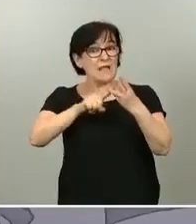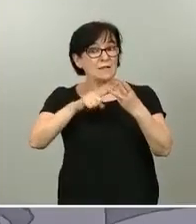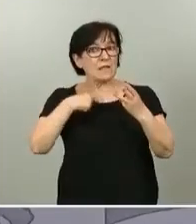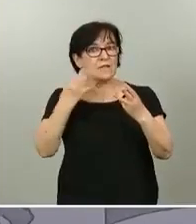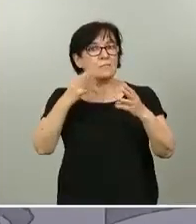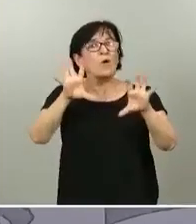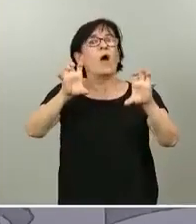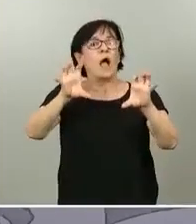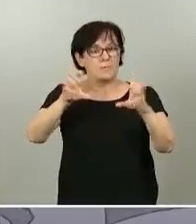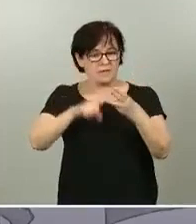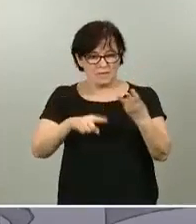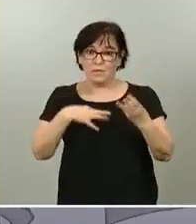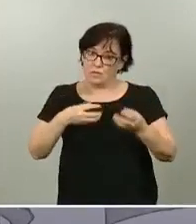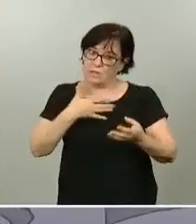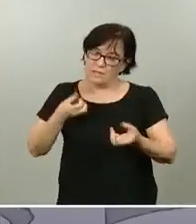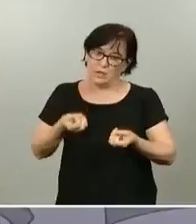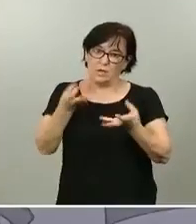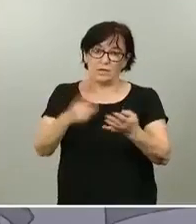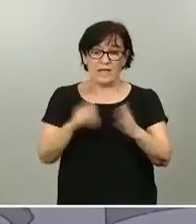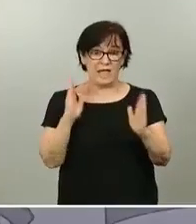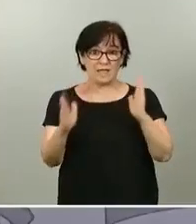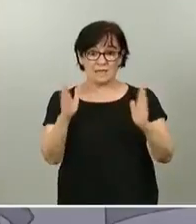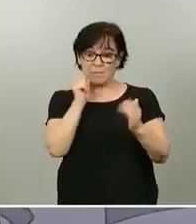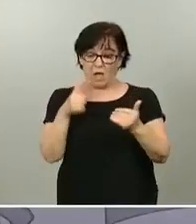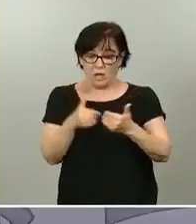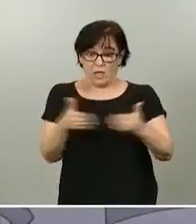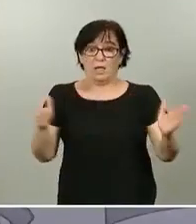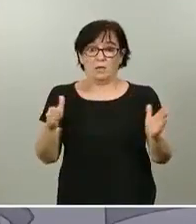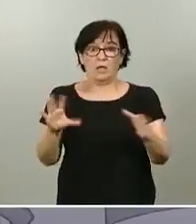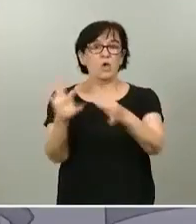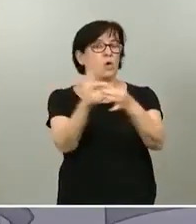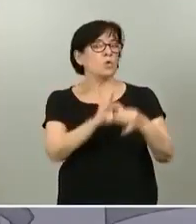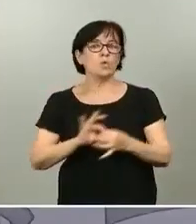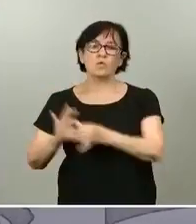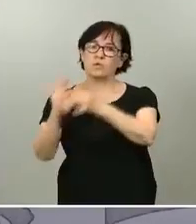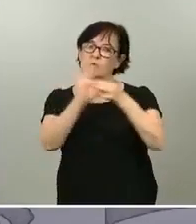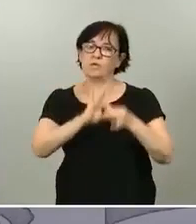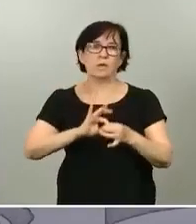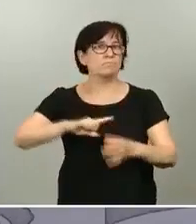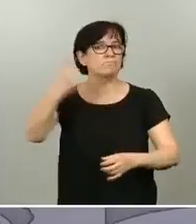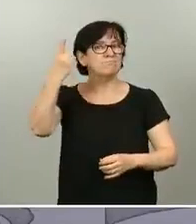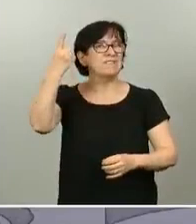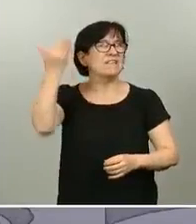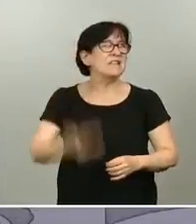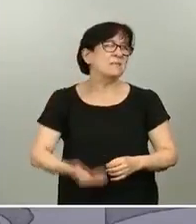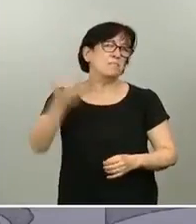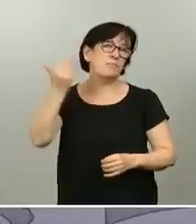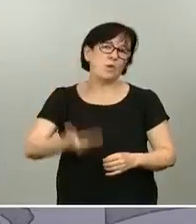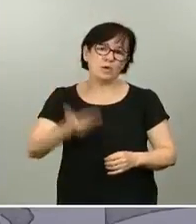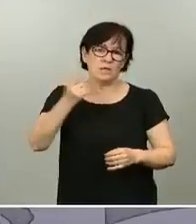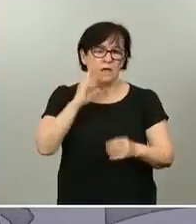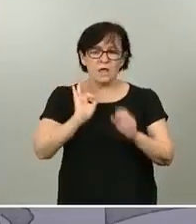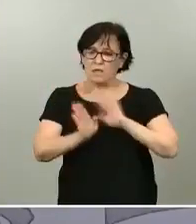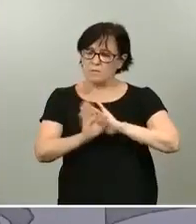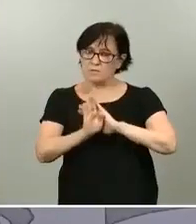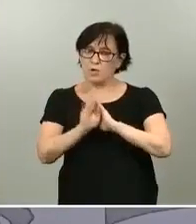con ustedes es que en la etapa que se abre la unidad es más importante que nunca. Hemos de mantener a raya el